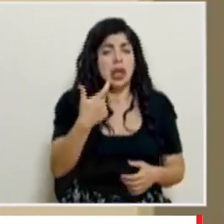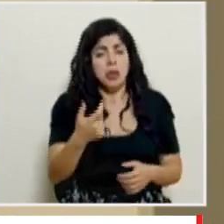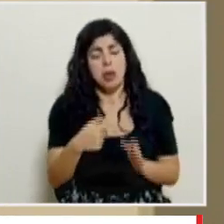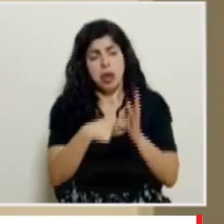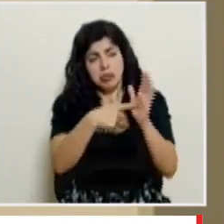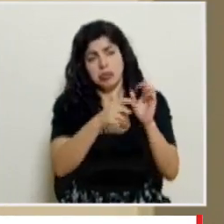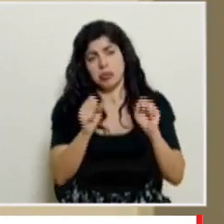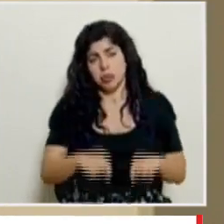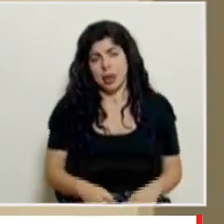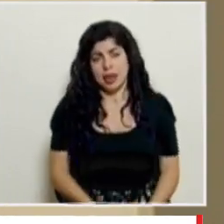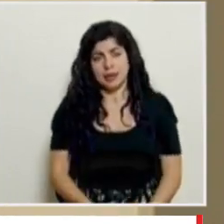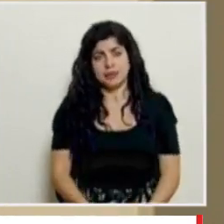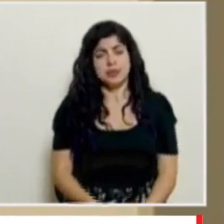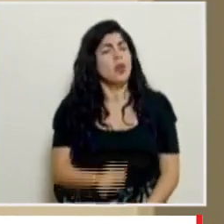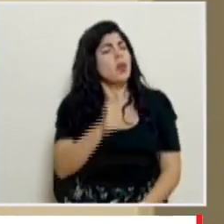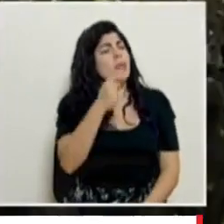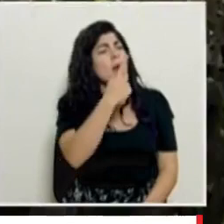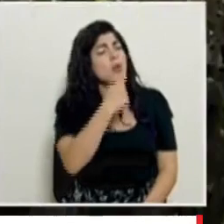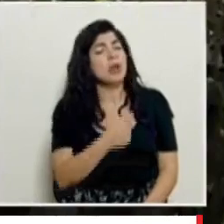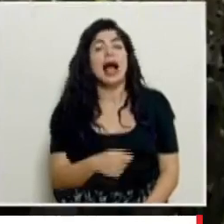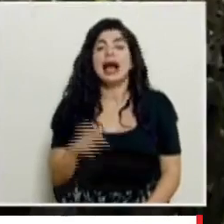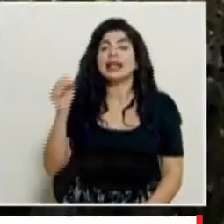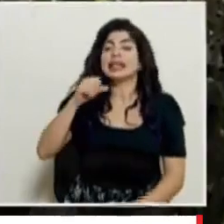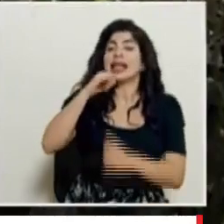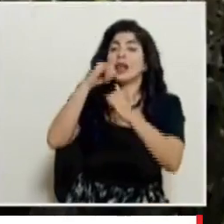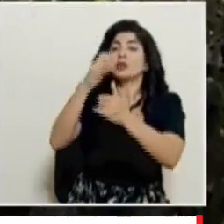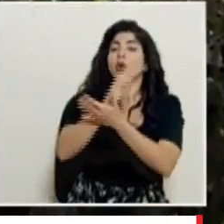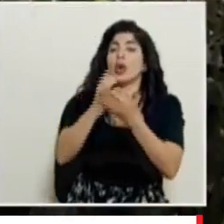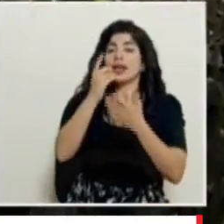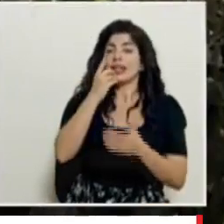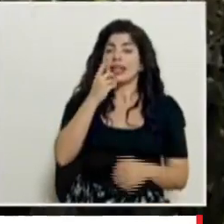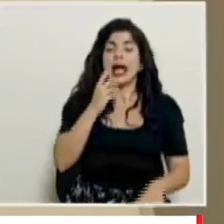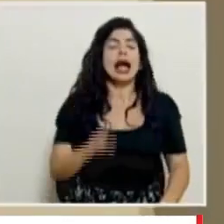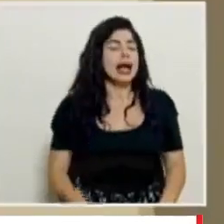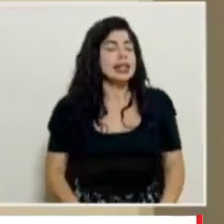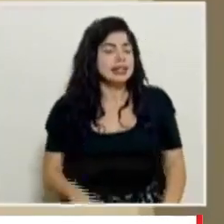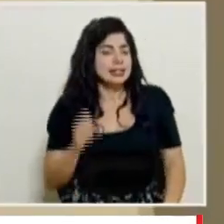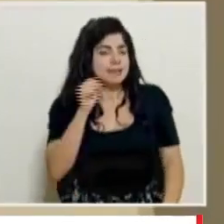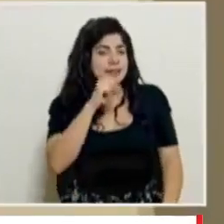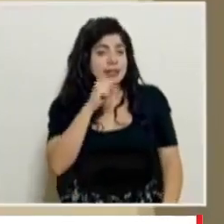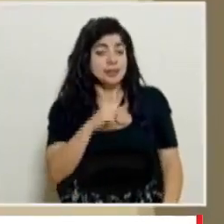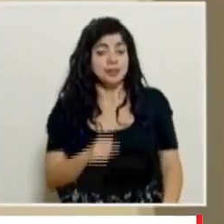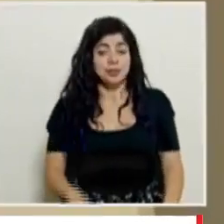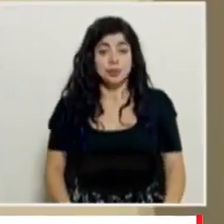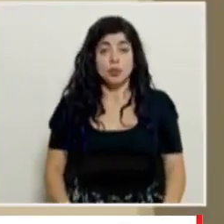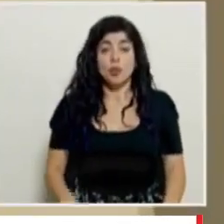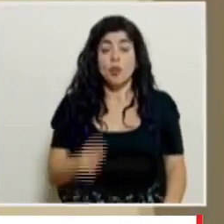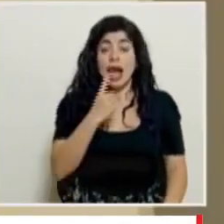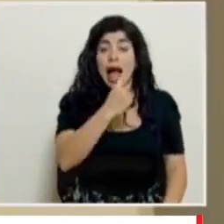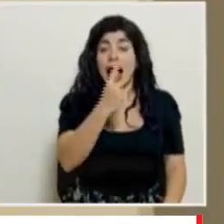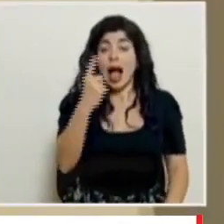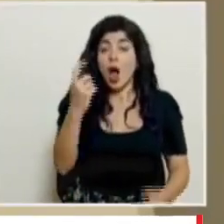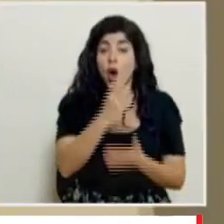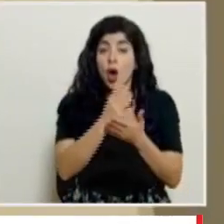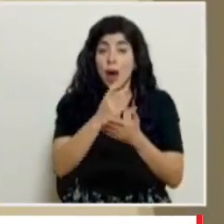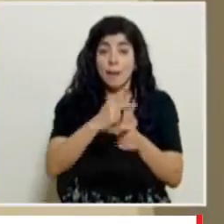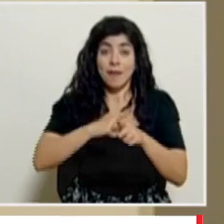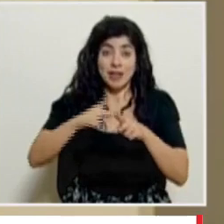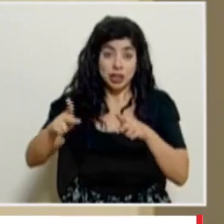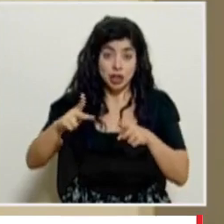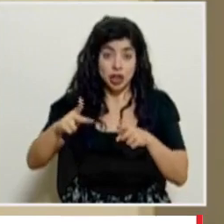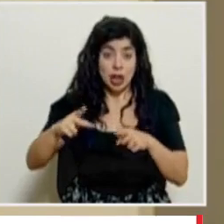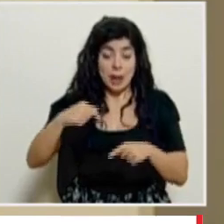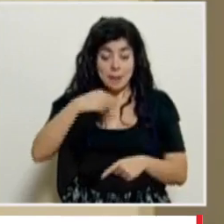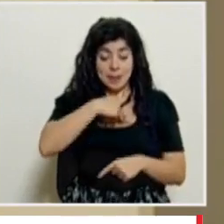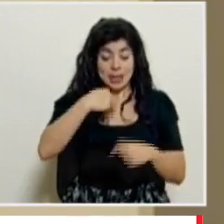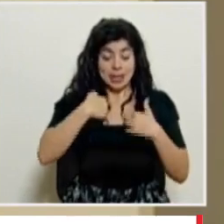identidad ¿cuál era la otra? lo otro era la denuncia del colegio de odontólogos cada colegio profesional a través del